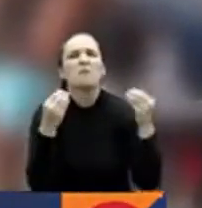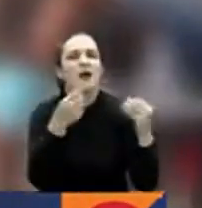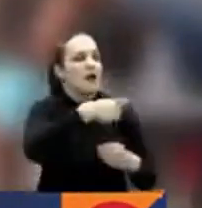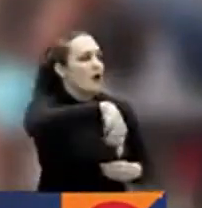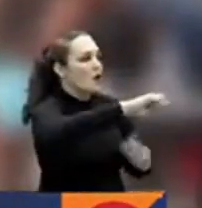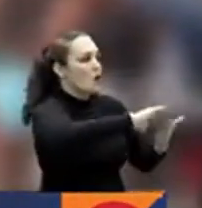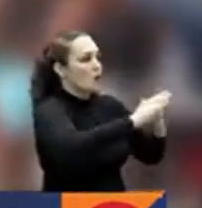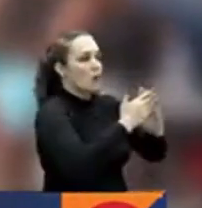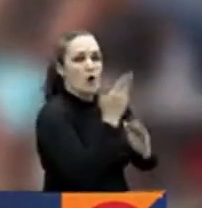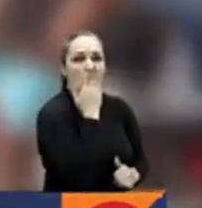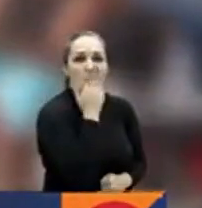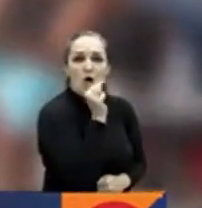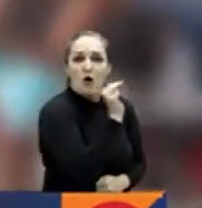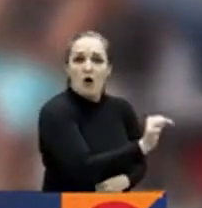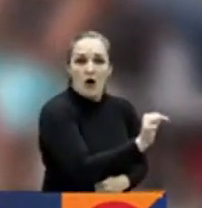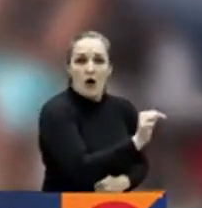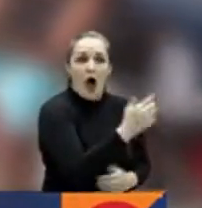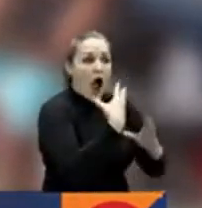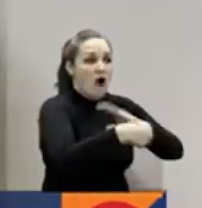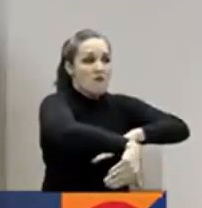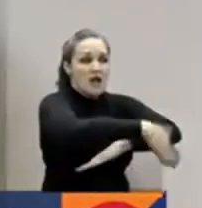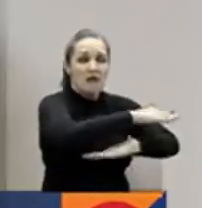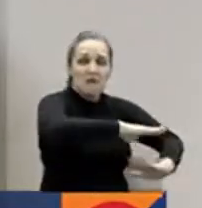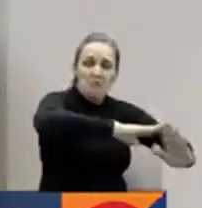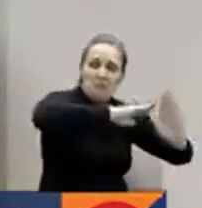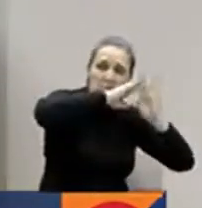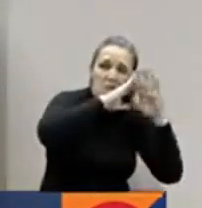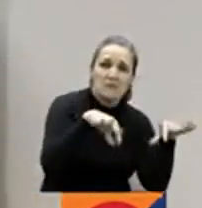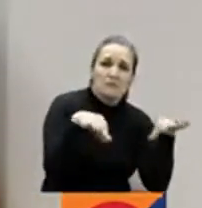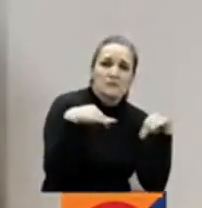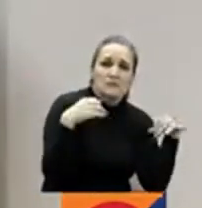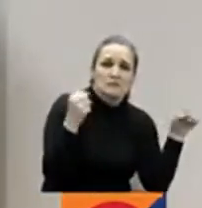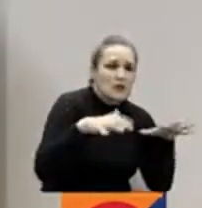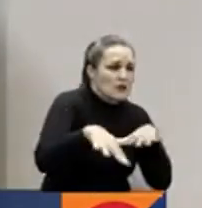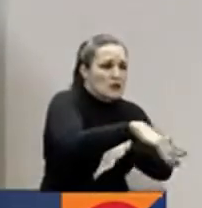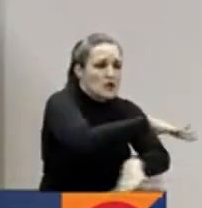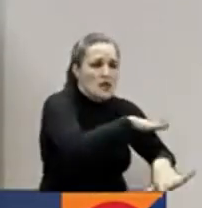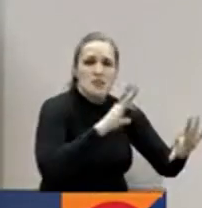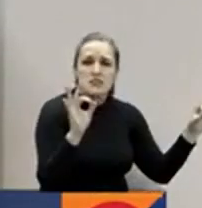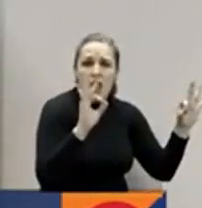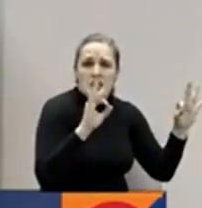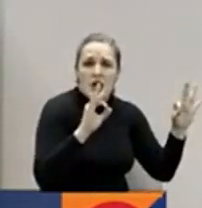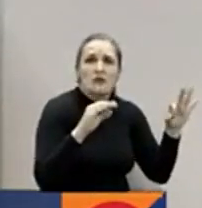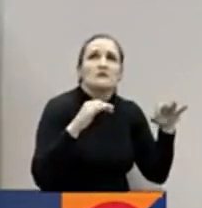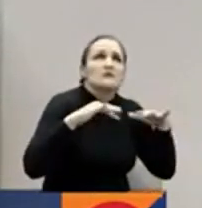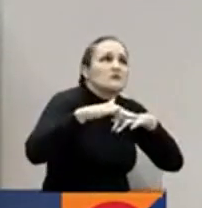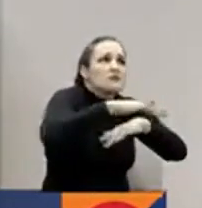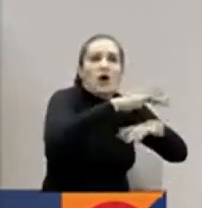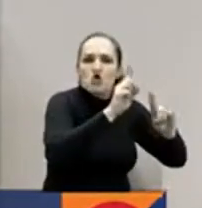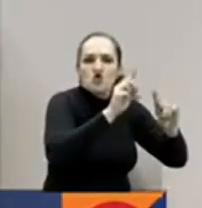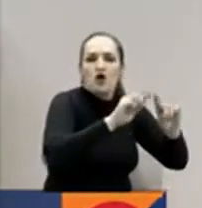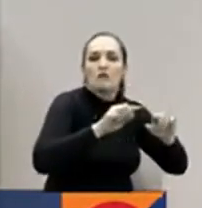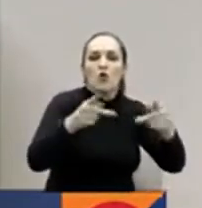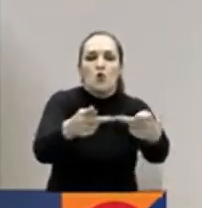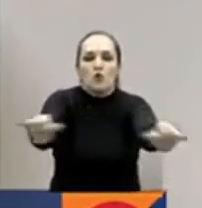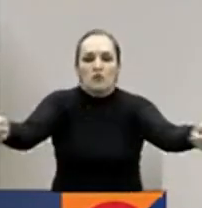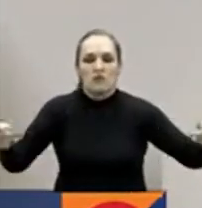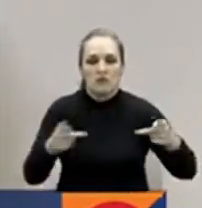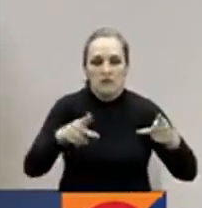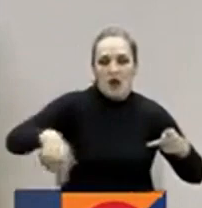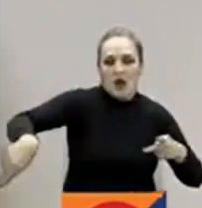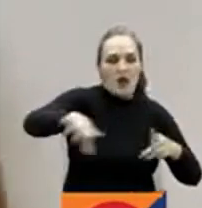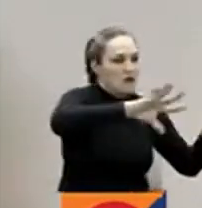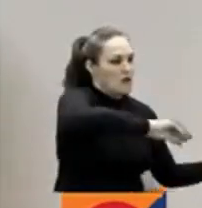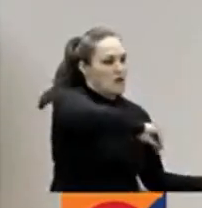indígenas no vuelvan a dormir en las calles. Y se entregará un predio rural donde se reubicará una comunidad